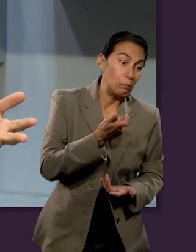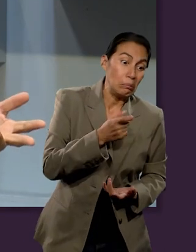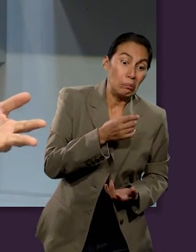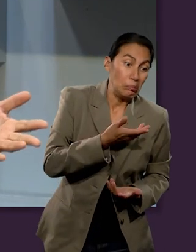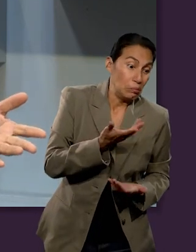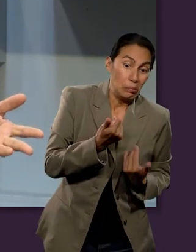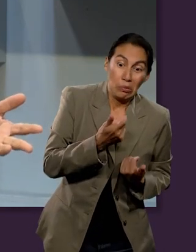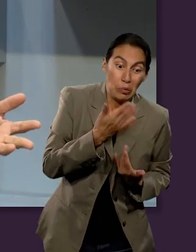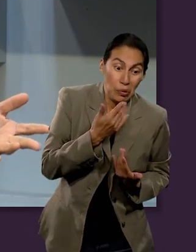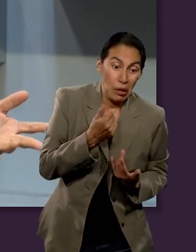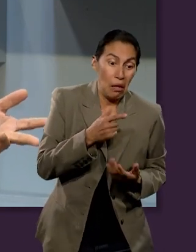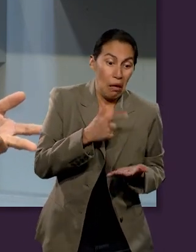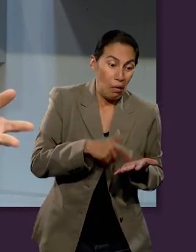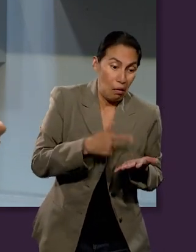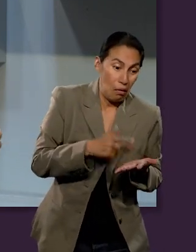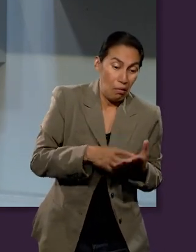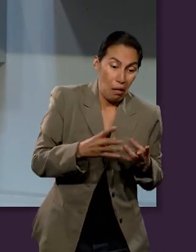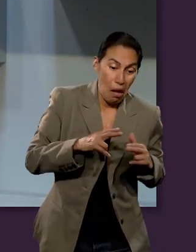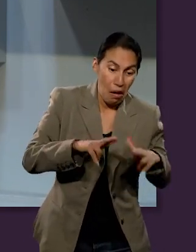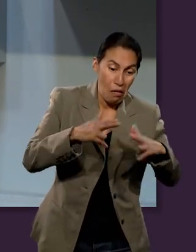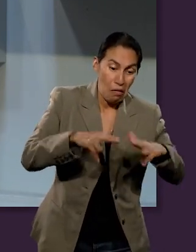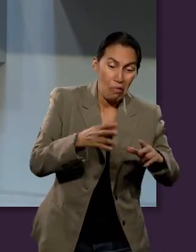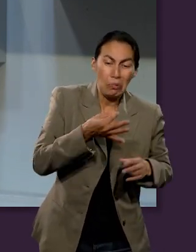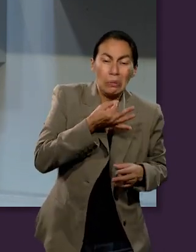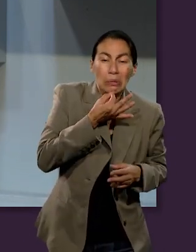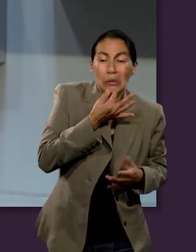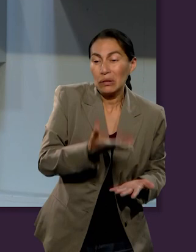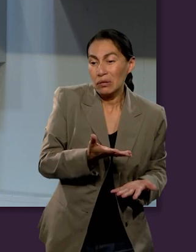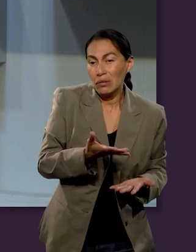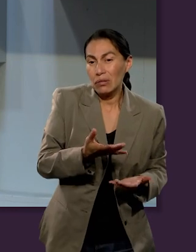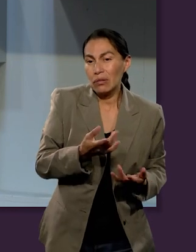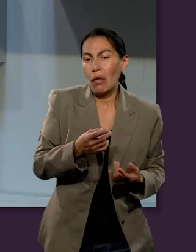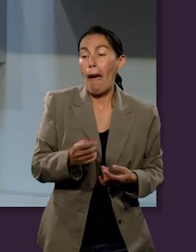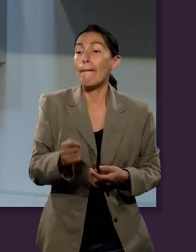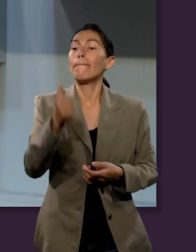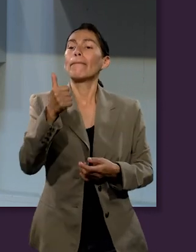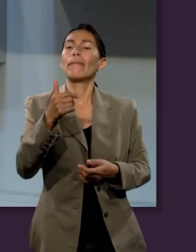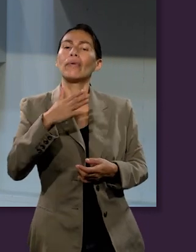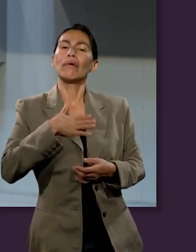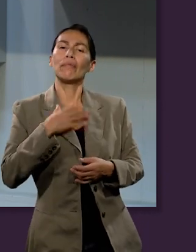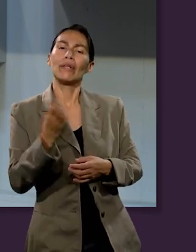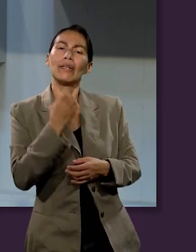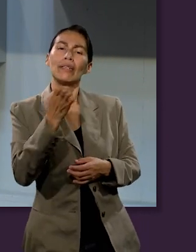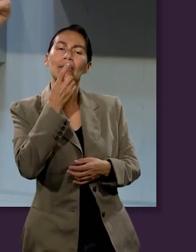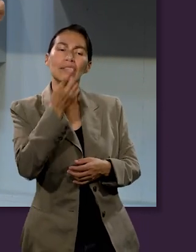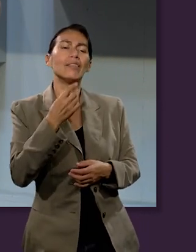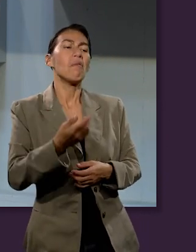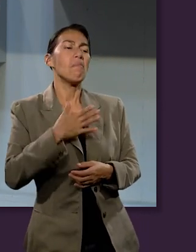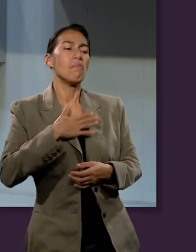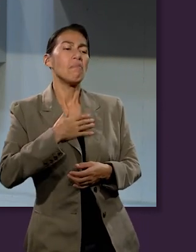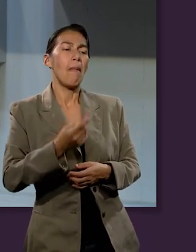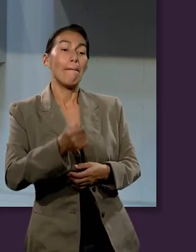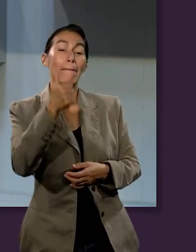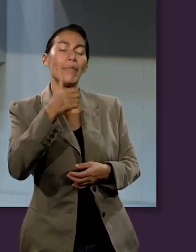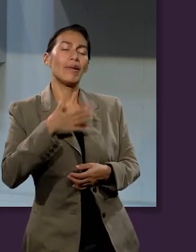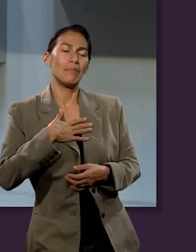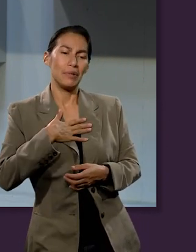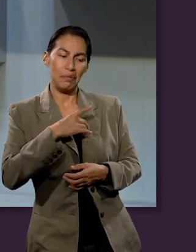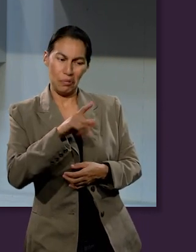No sé si ustedes cómo vieron esto en los pocos segundos que nos restan. Tenemos unos segunditos para cada quien. Daniela.